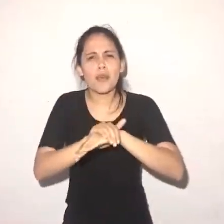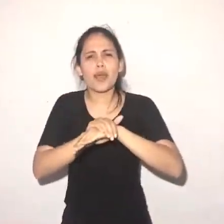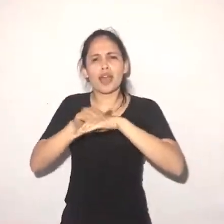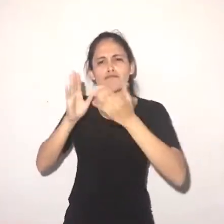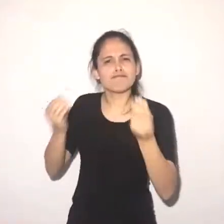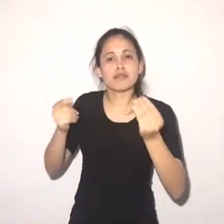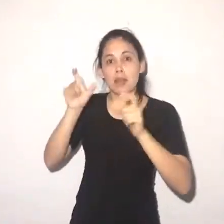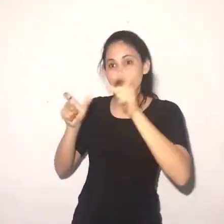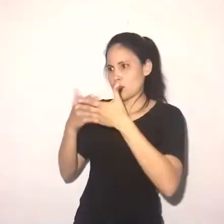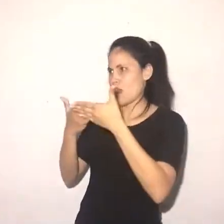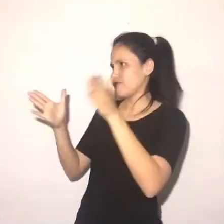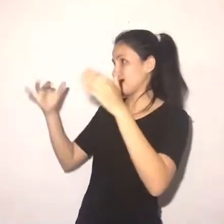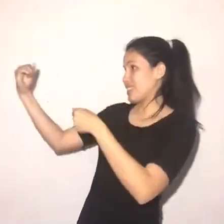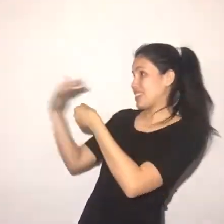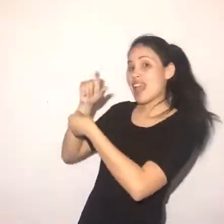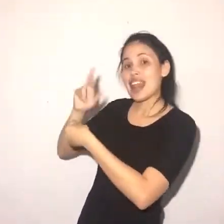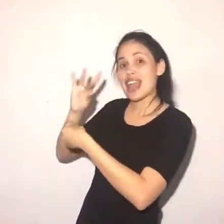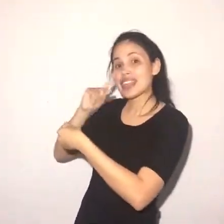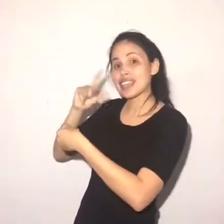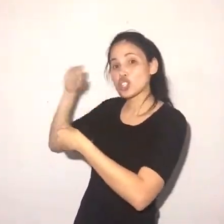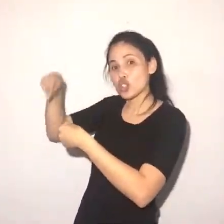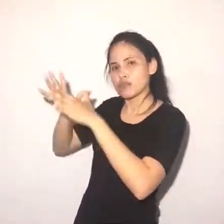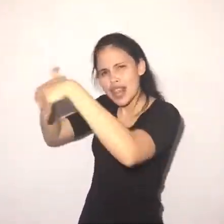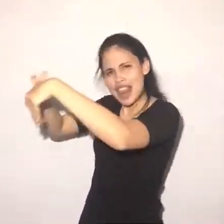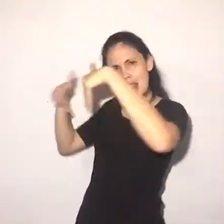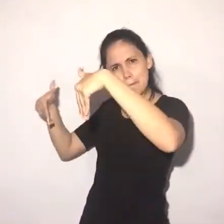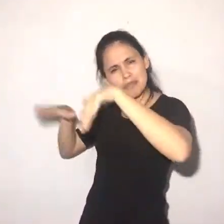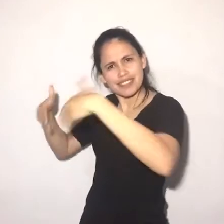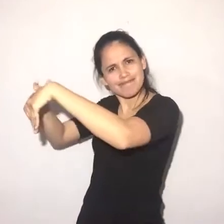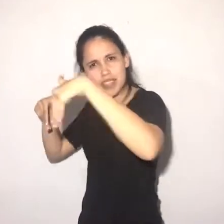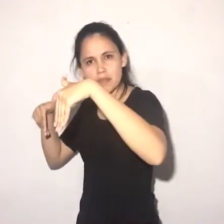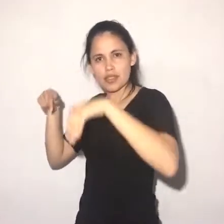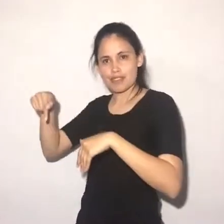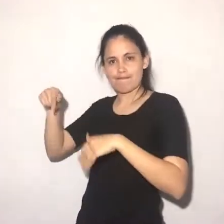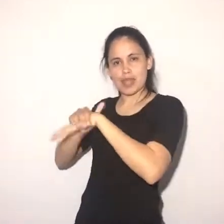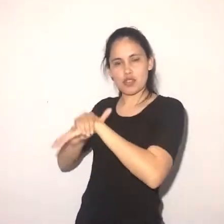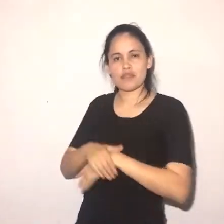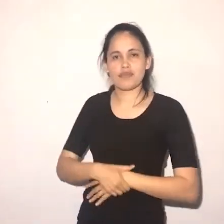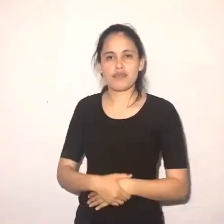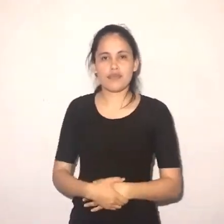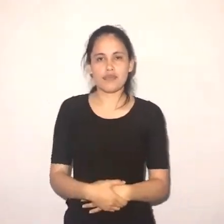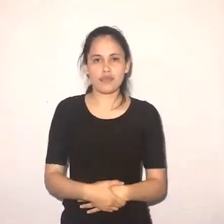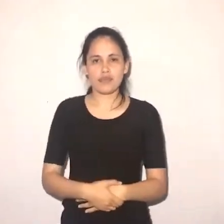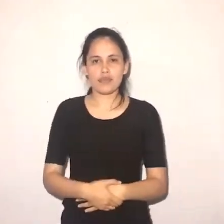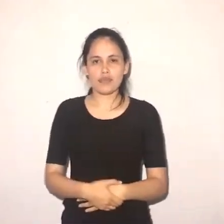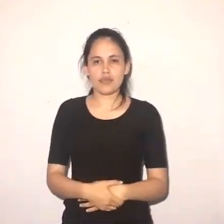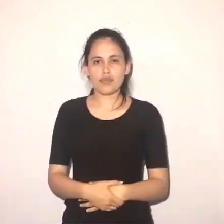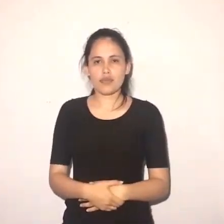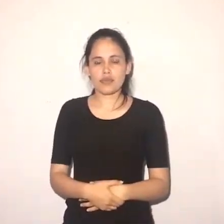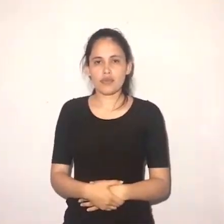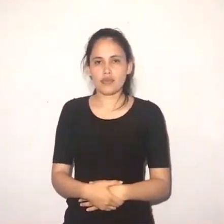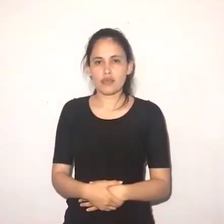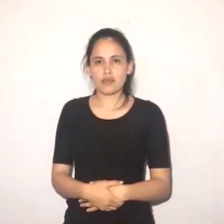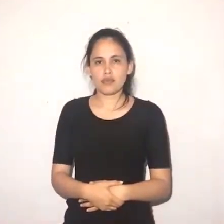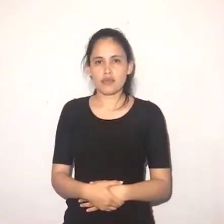en Contra de la Radiación no Ionizante es el organismo internacional que se encarga de establecer los